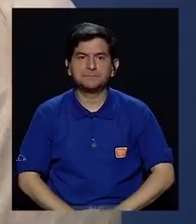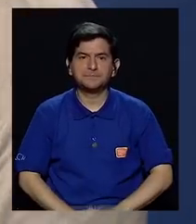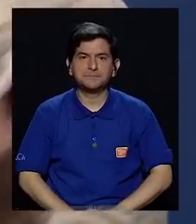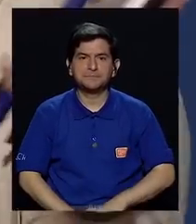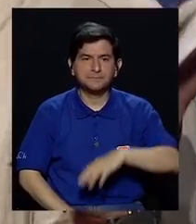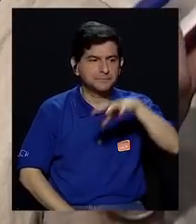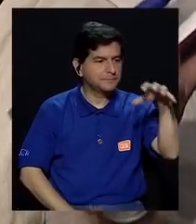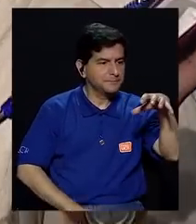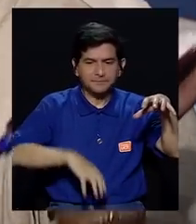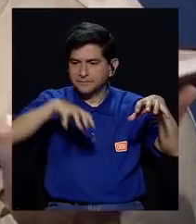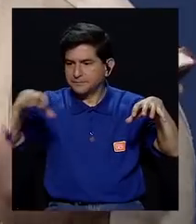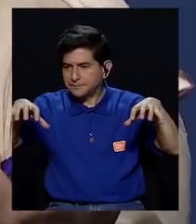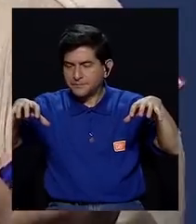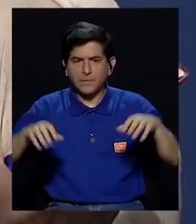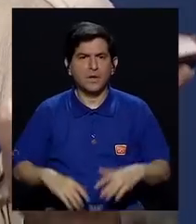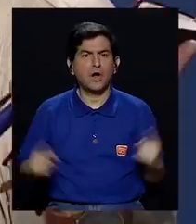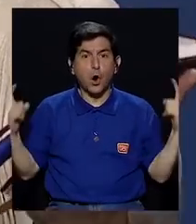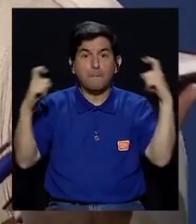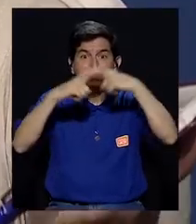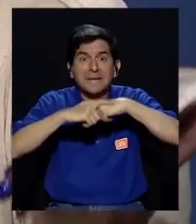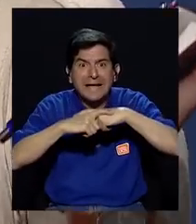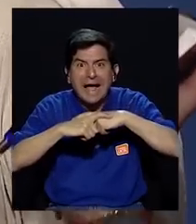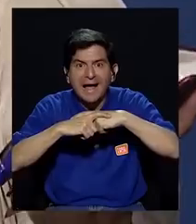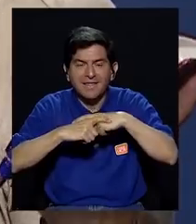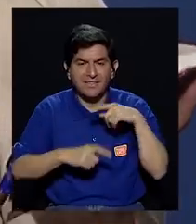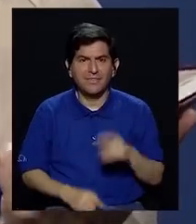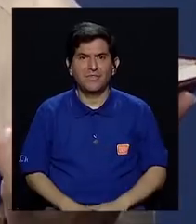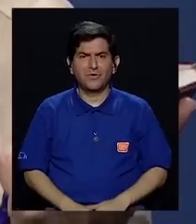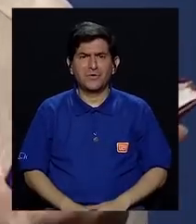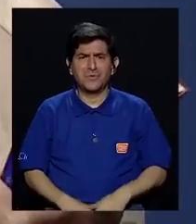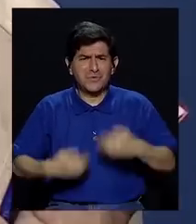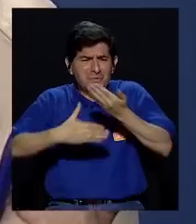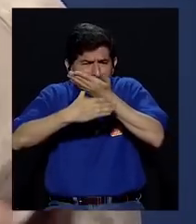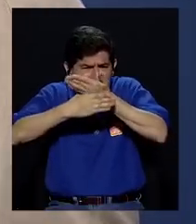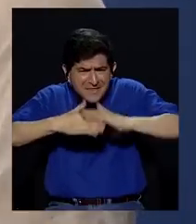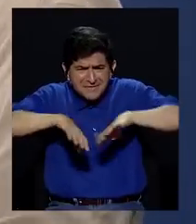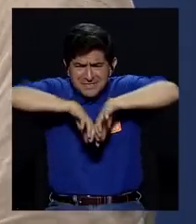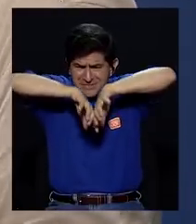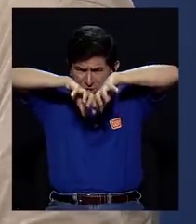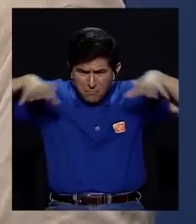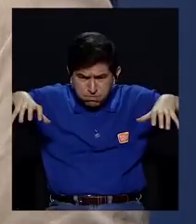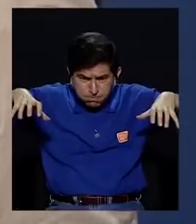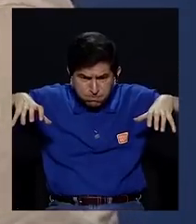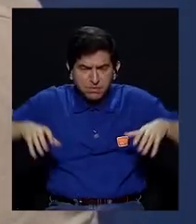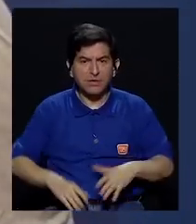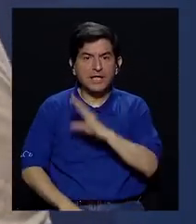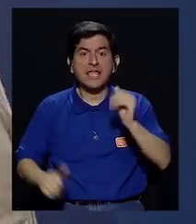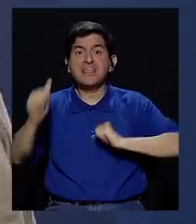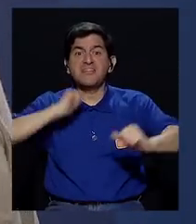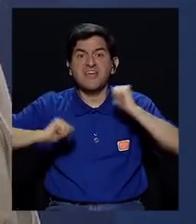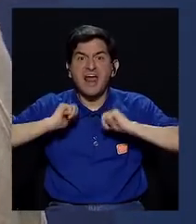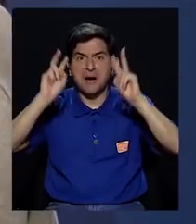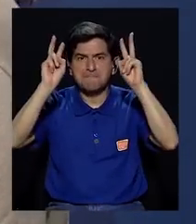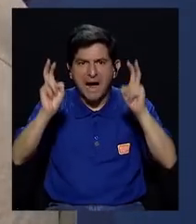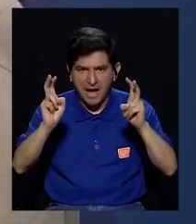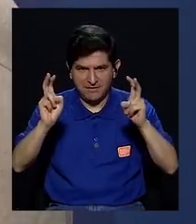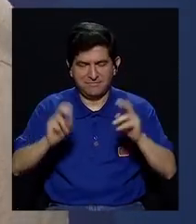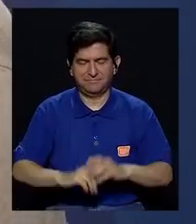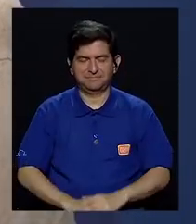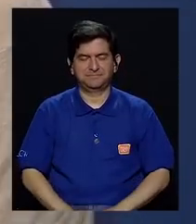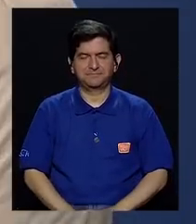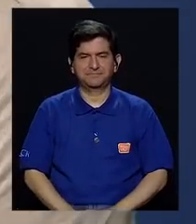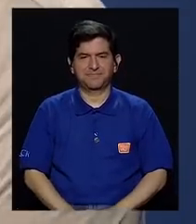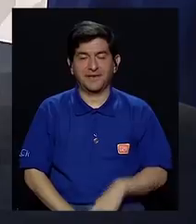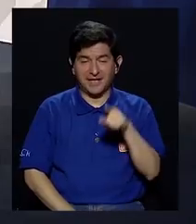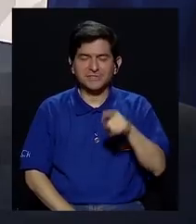¿Verdad? Entonces, vean qué complicado un escenario de este nivel de polarización y de este nivel digamos de drama. Voy a ponerlo así, un poquito más en